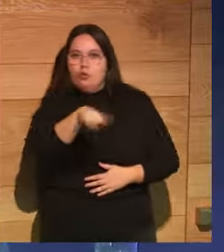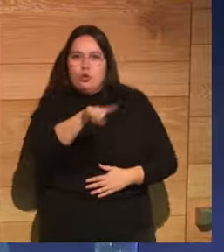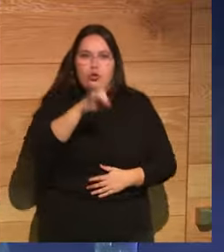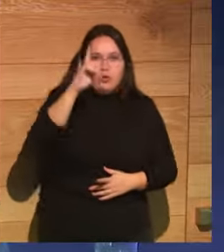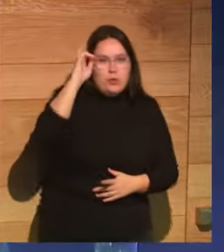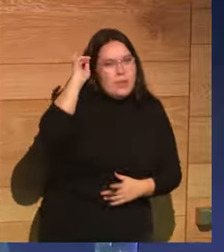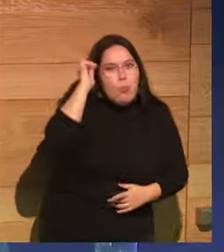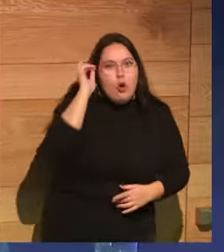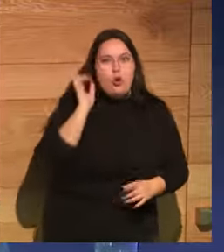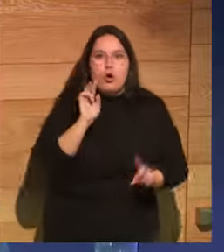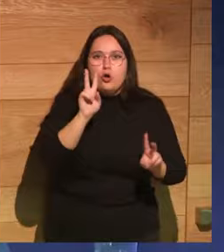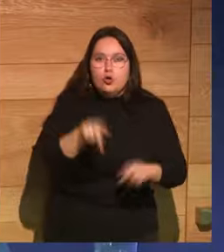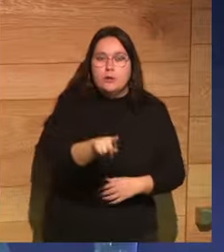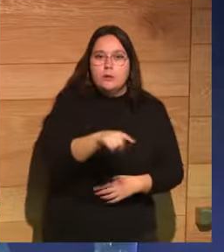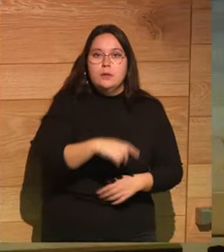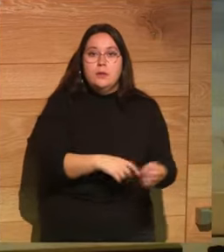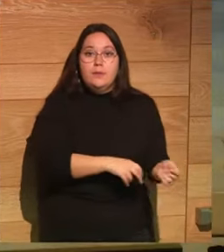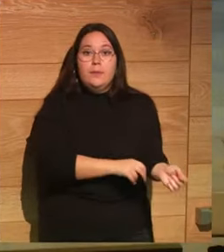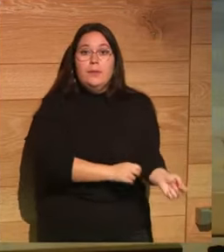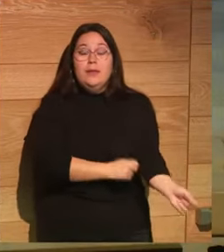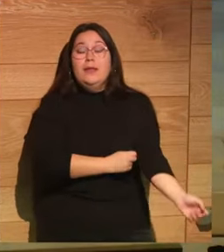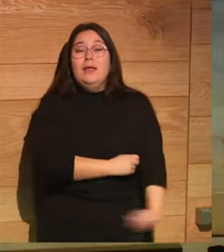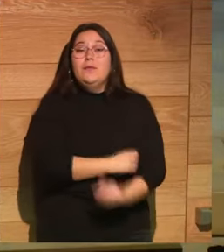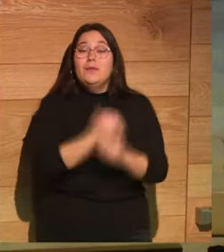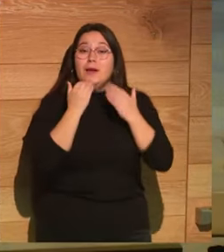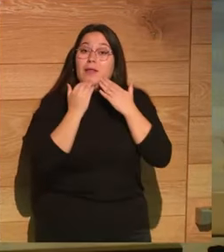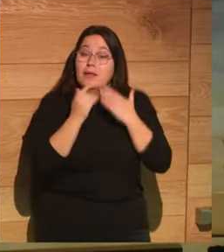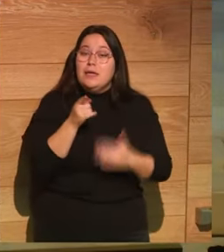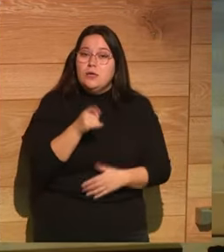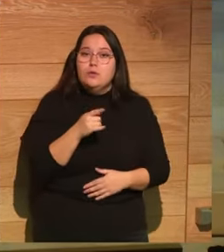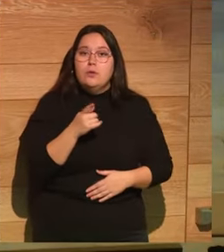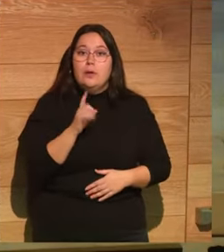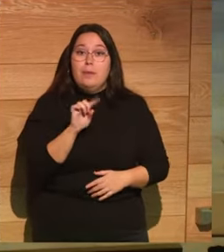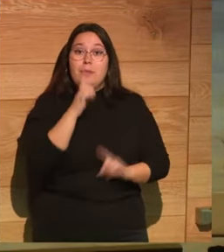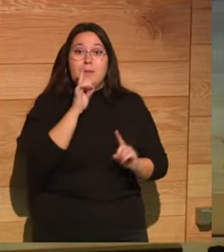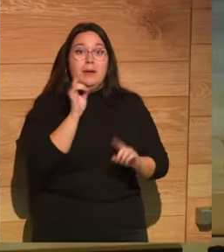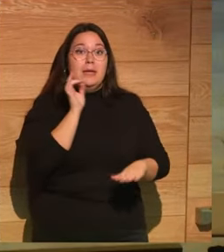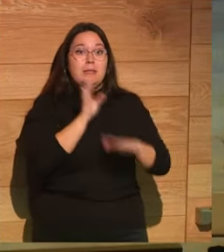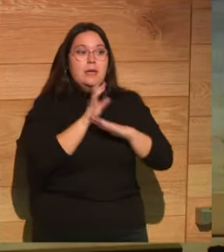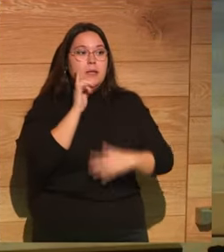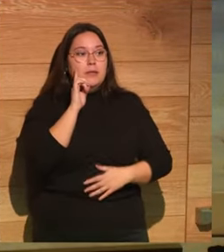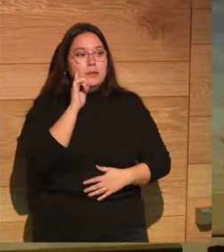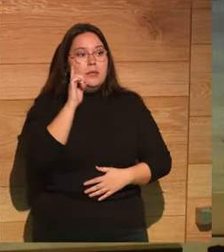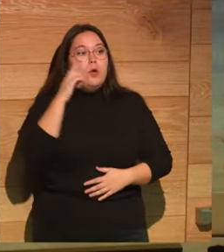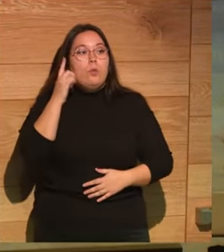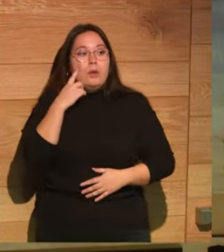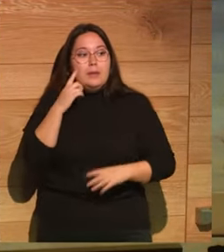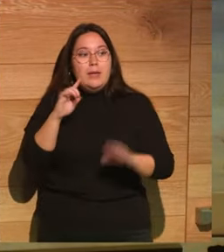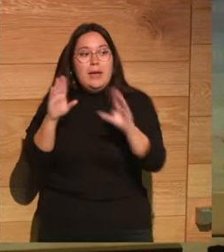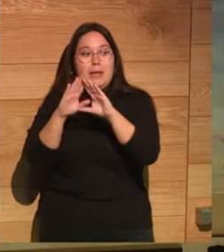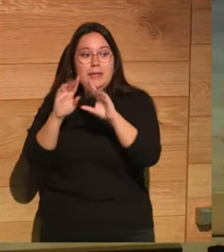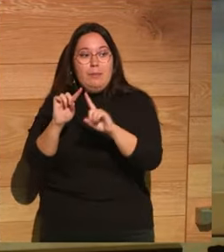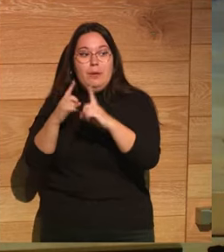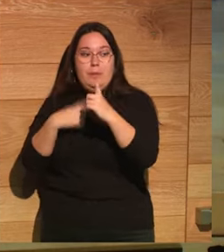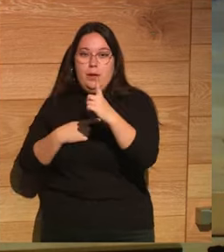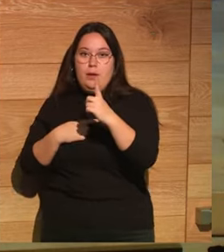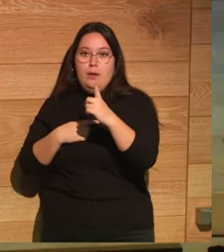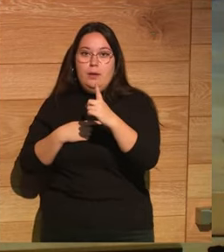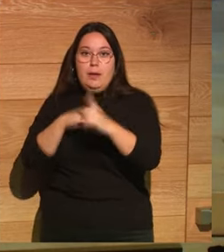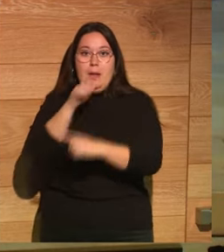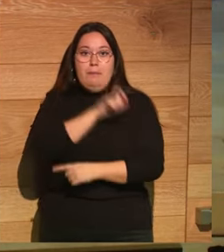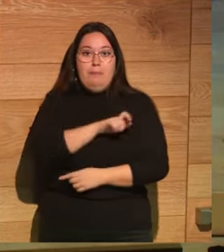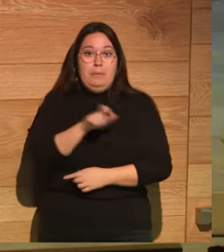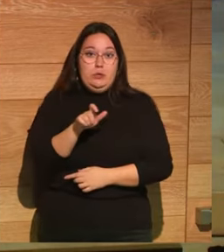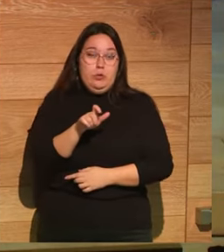demoníacos gracias a eso siguieron el hilo de donde venían las primeras cartas y descubrieron la iglesia en la que estaba y mandaron a unos